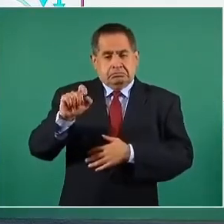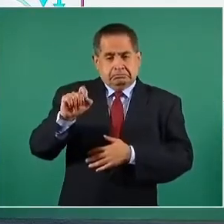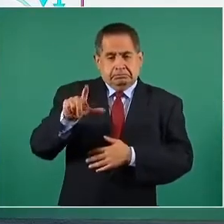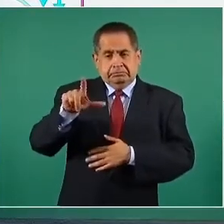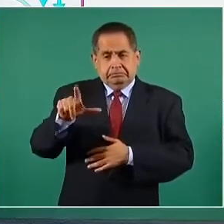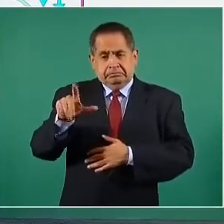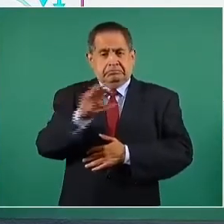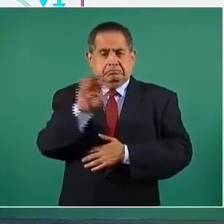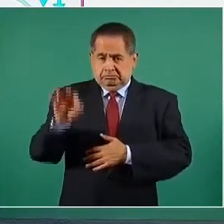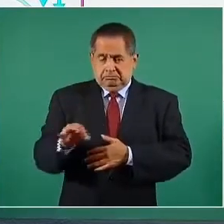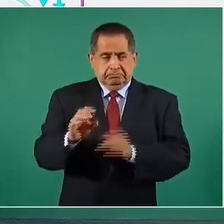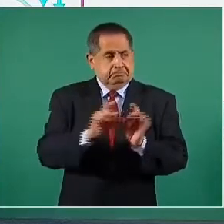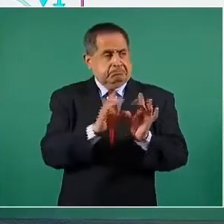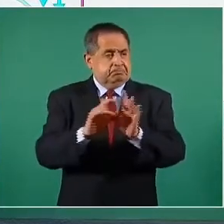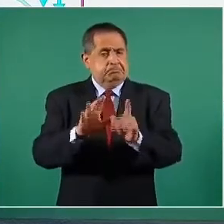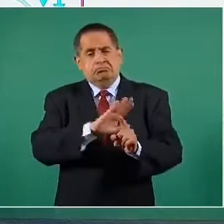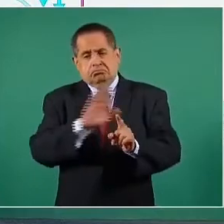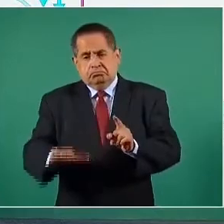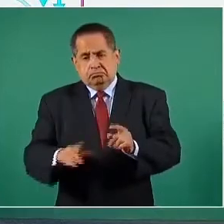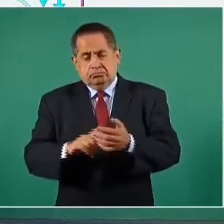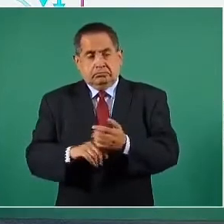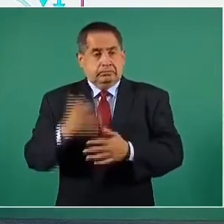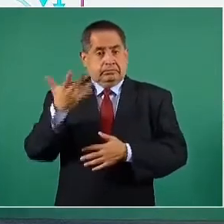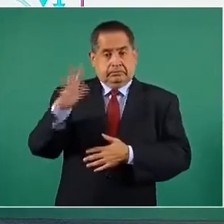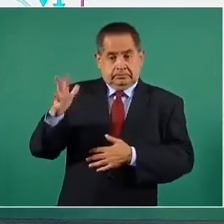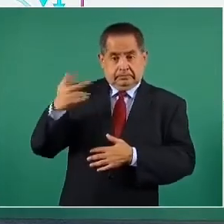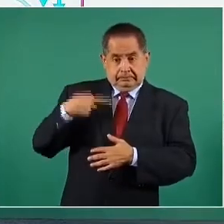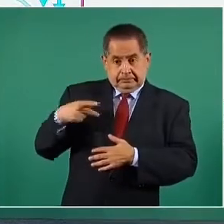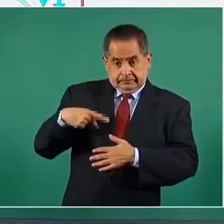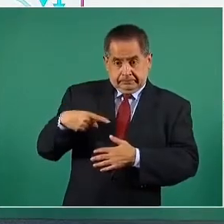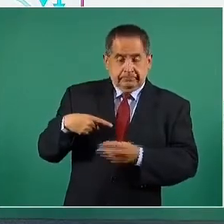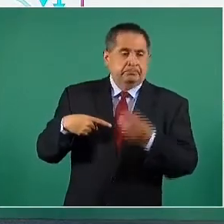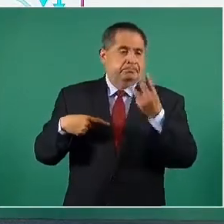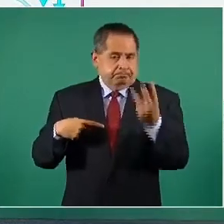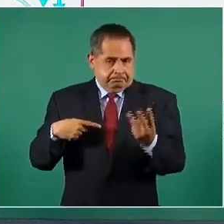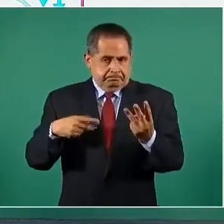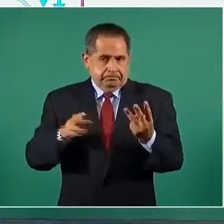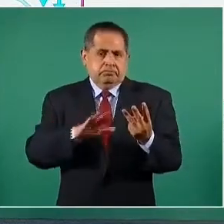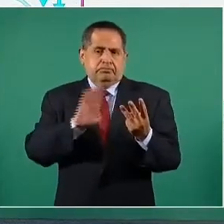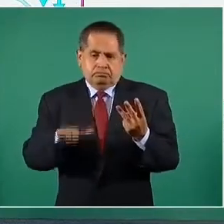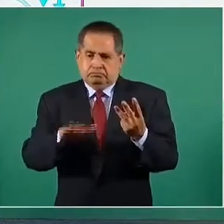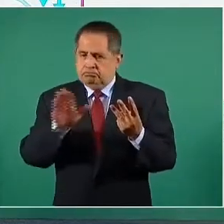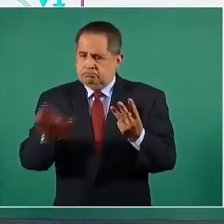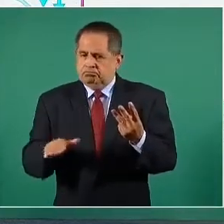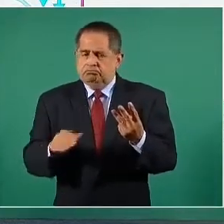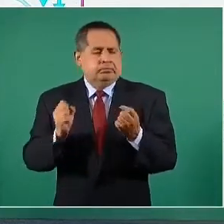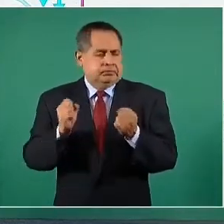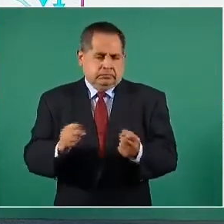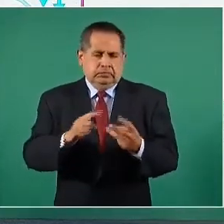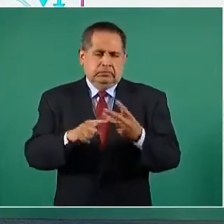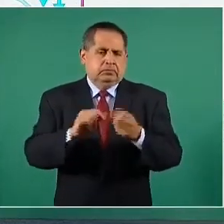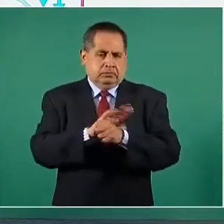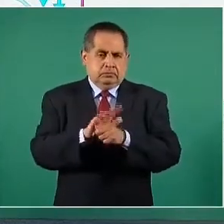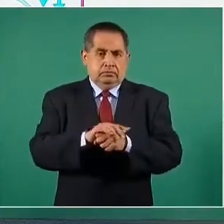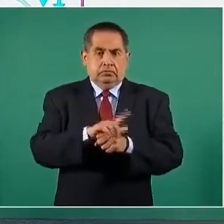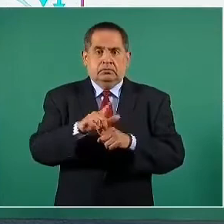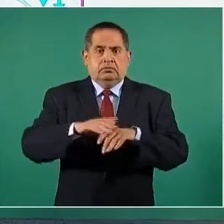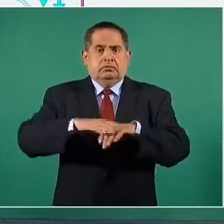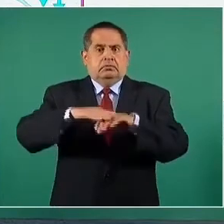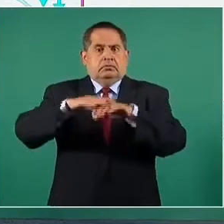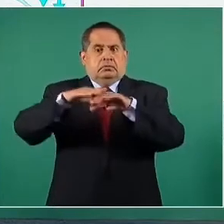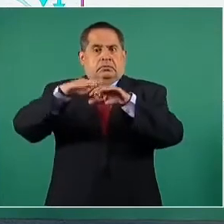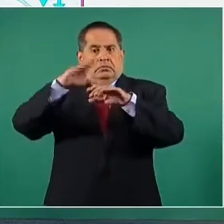ciento de letalidad. Casi tres de cada diez personas fallecían sabiendo que tenían COVID. Después subió